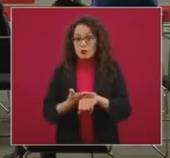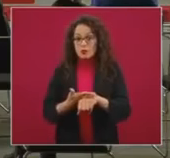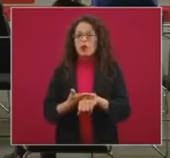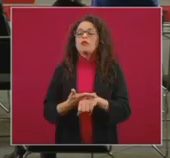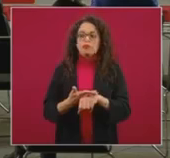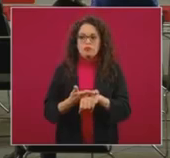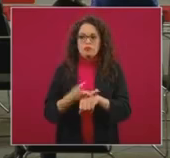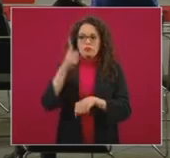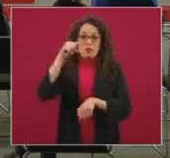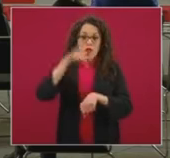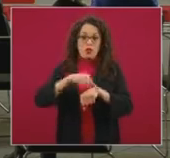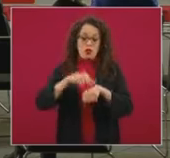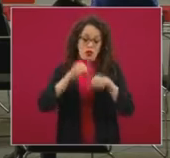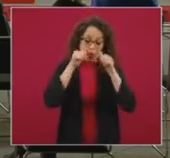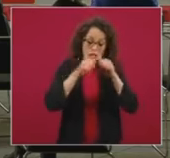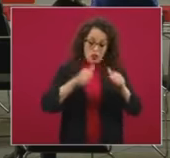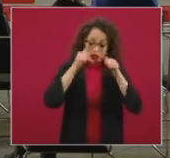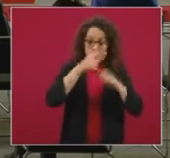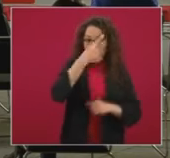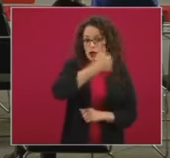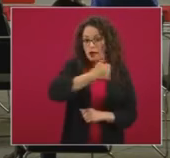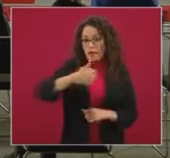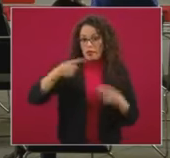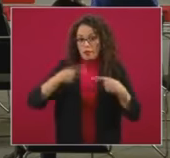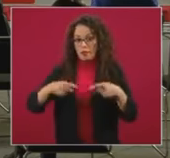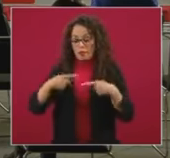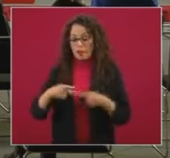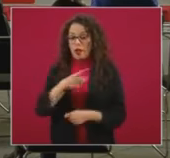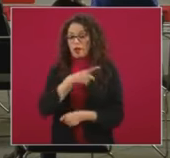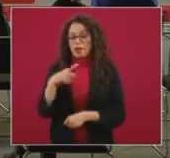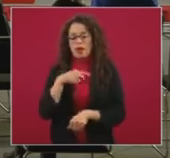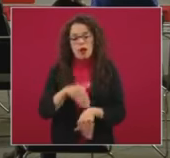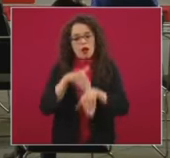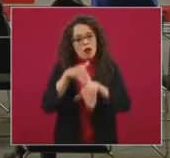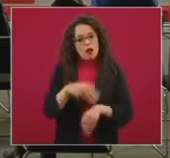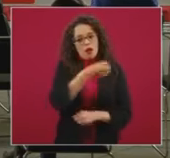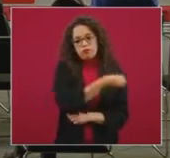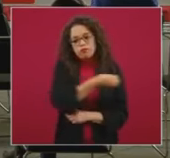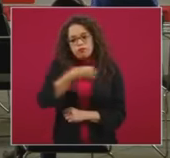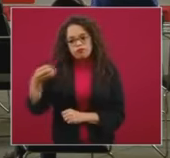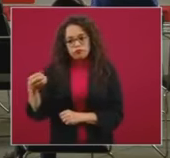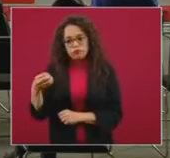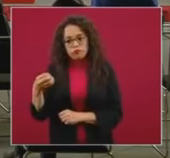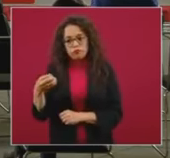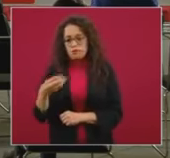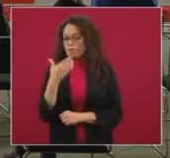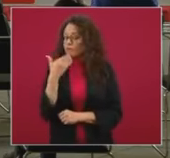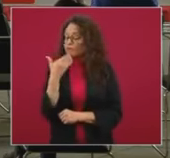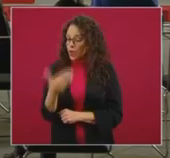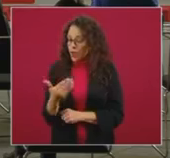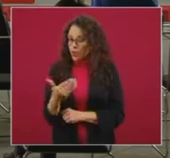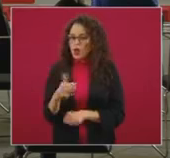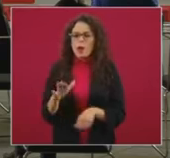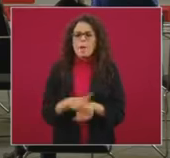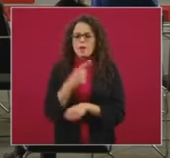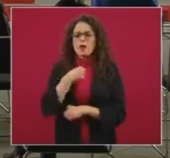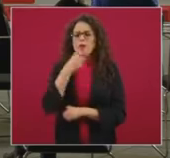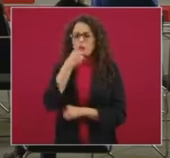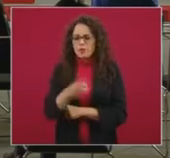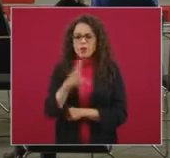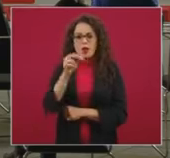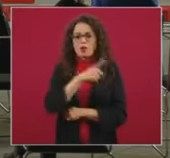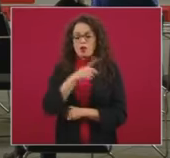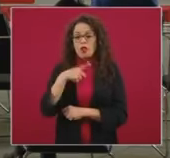a cada persona y recomendamos seguir las escrupulos ¿por qué hago este comentario? porque es importante no confundir